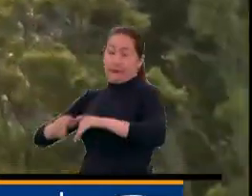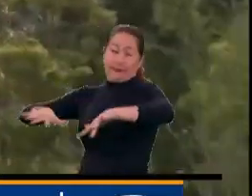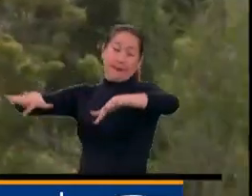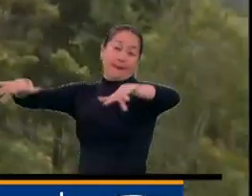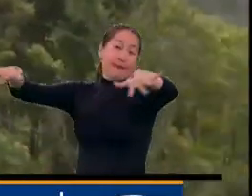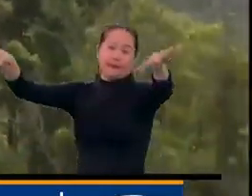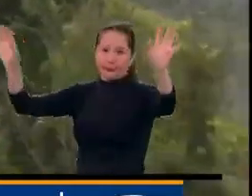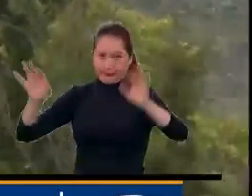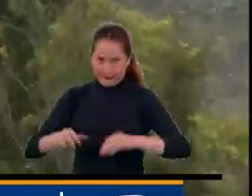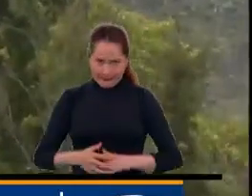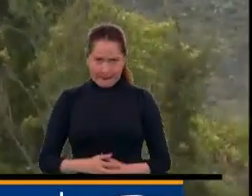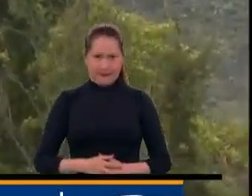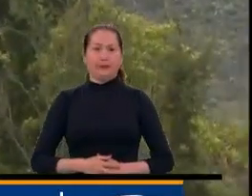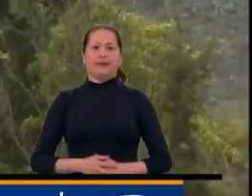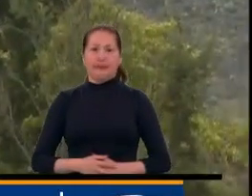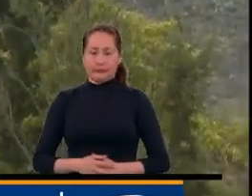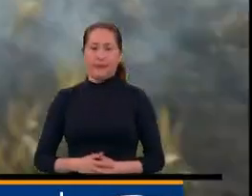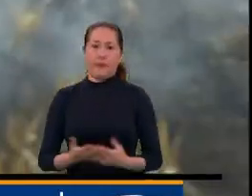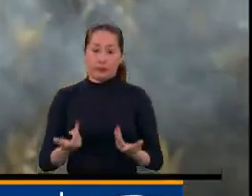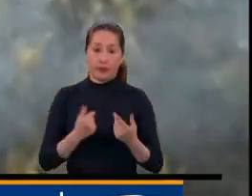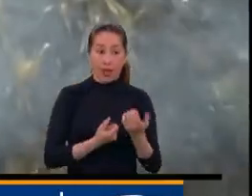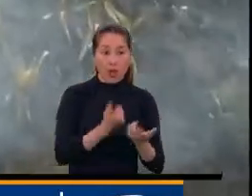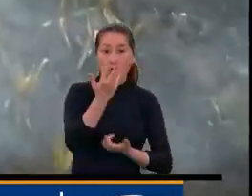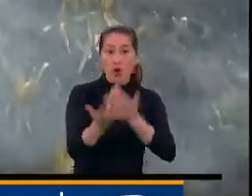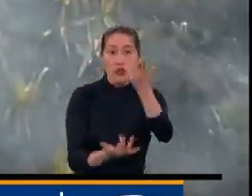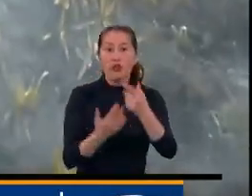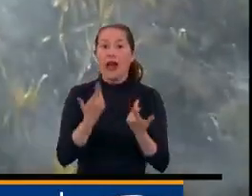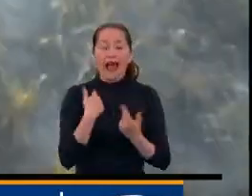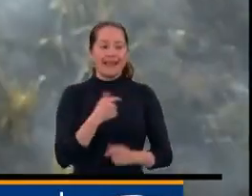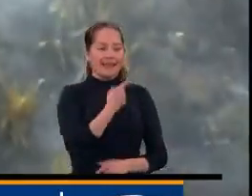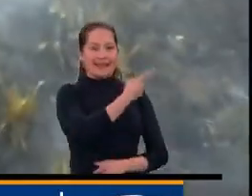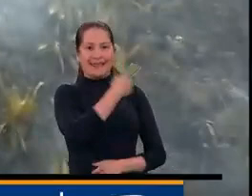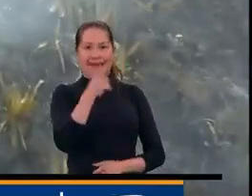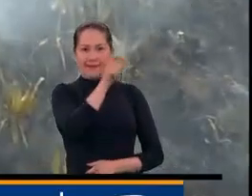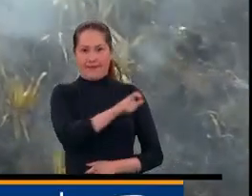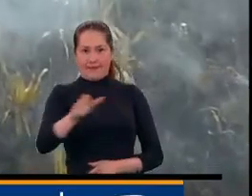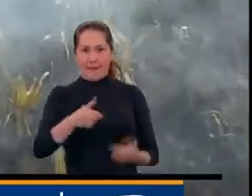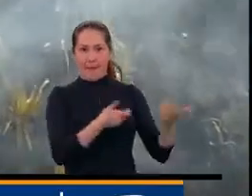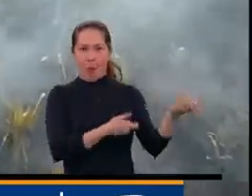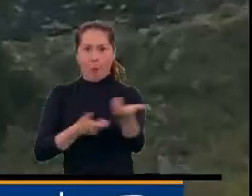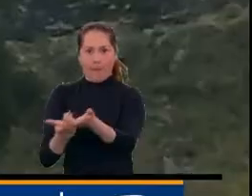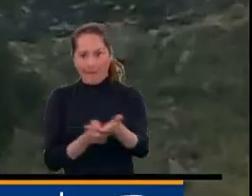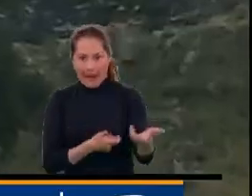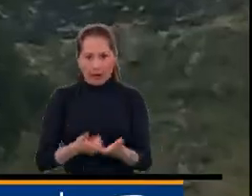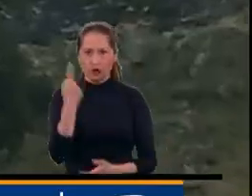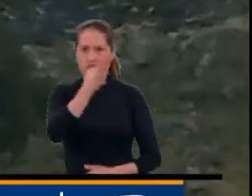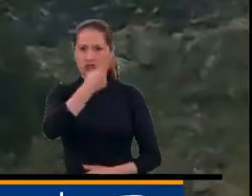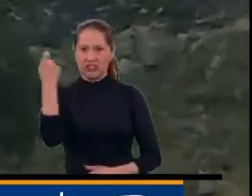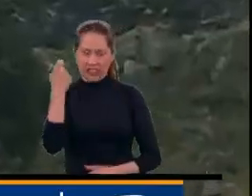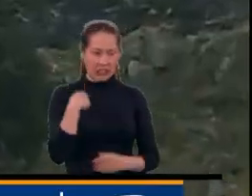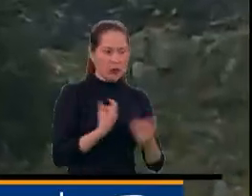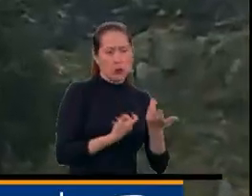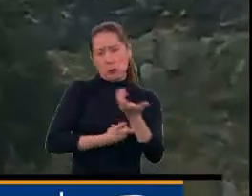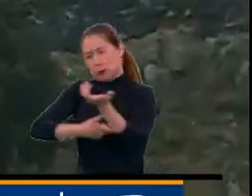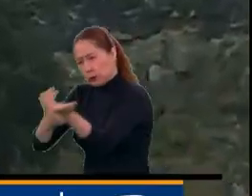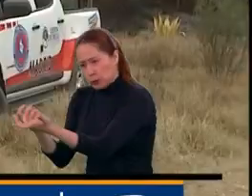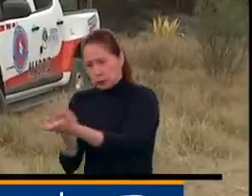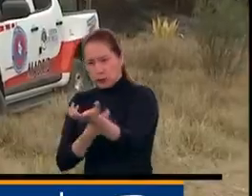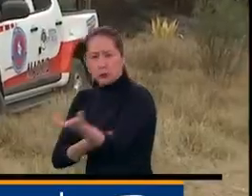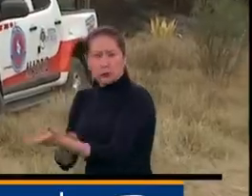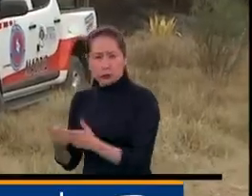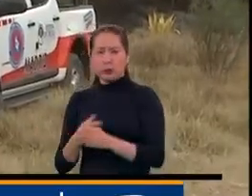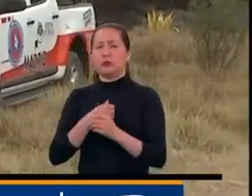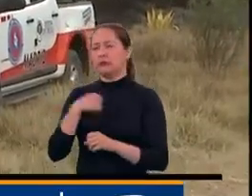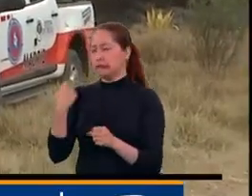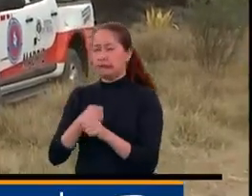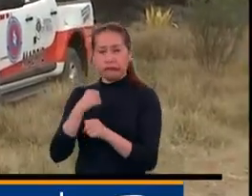siniestro. Un incendio que se ha controlado con más de 100 bomberos en la zona que han trabajado hasta las 3 de la mañana. Este sector está